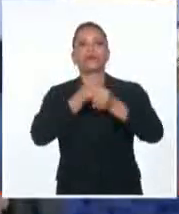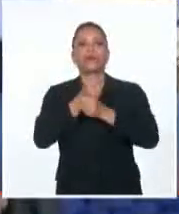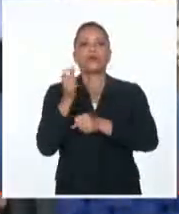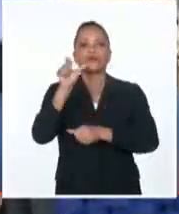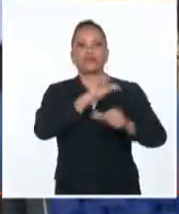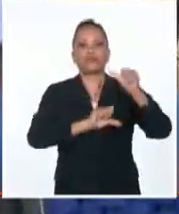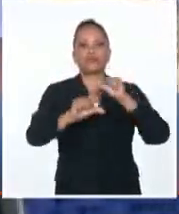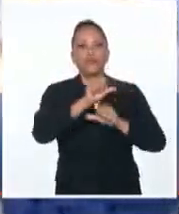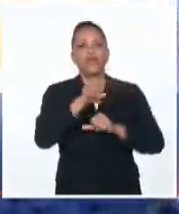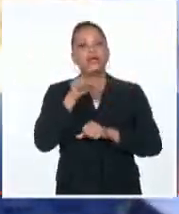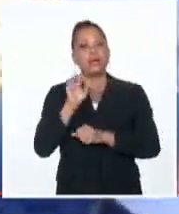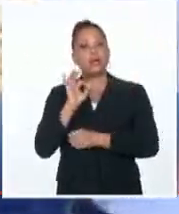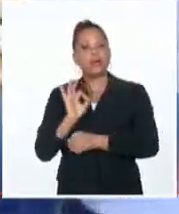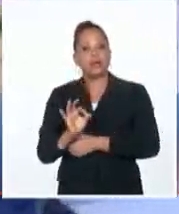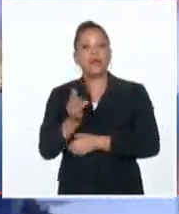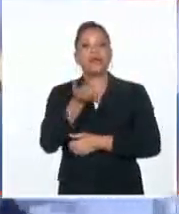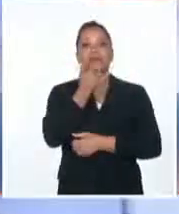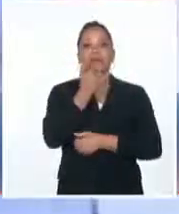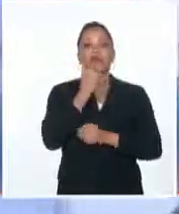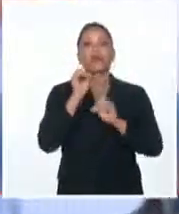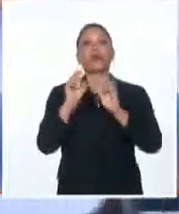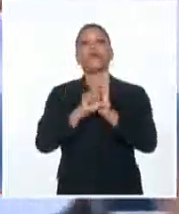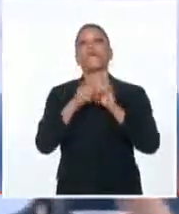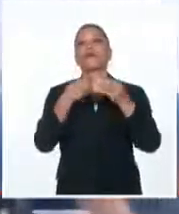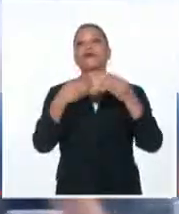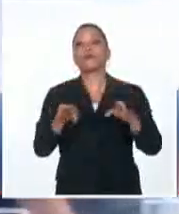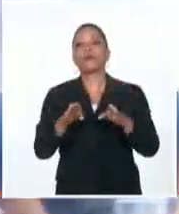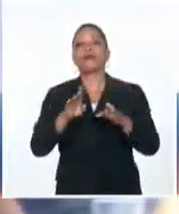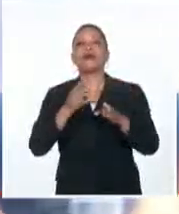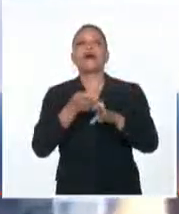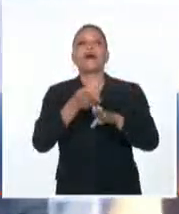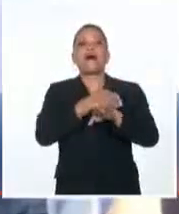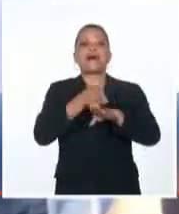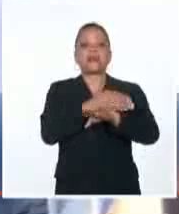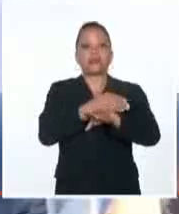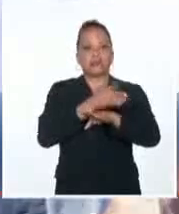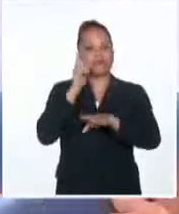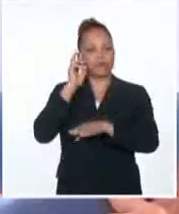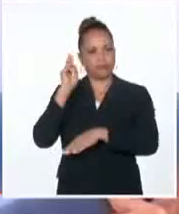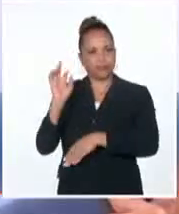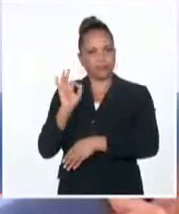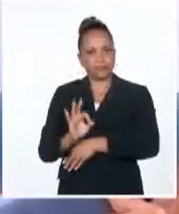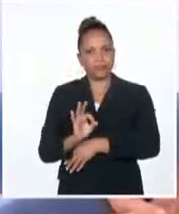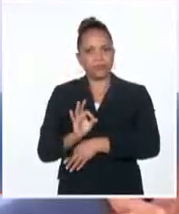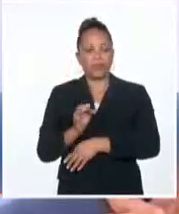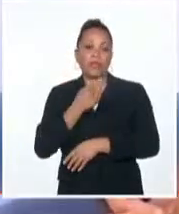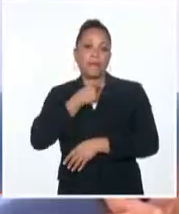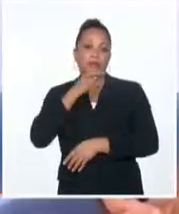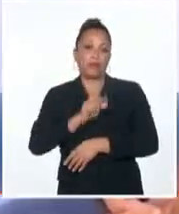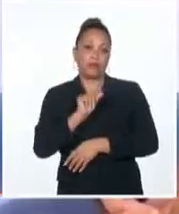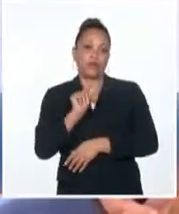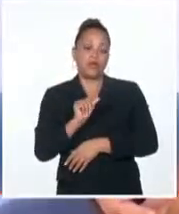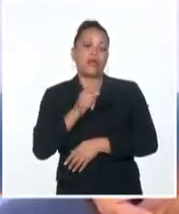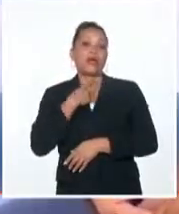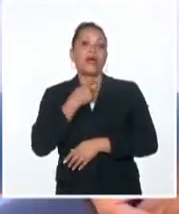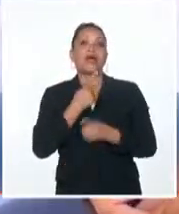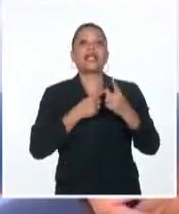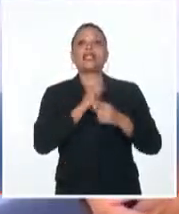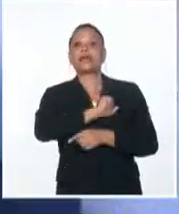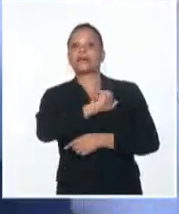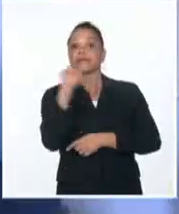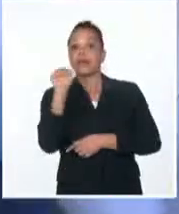Lazo trajo consigo la convocatoria a elecciones generales anticipadas, usted lo recordará. Y quienes ganen los comicios, pues van a gobernar